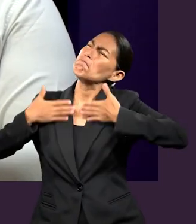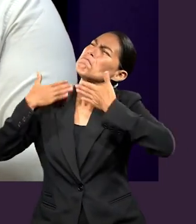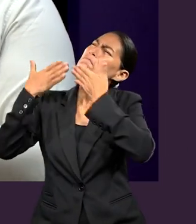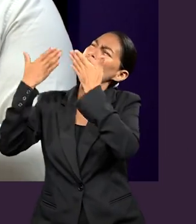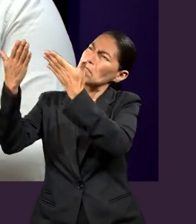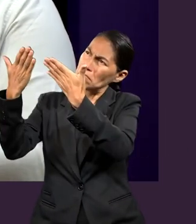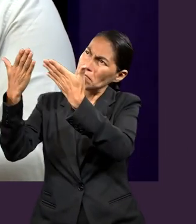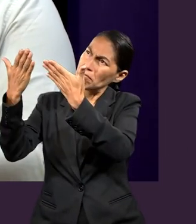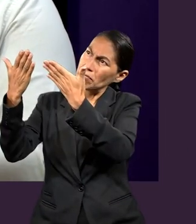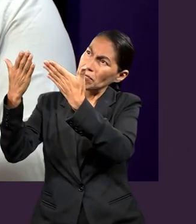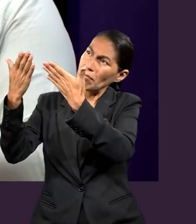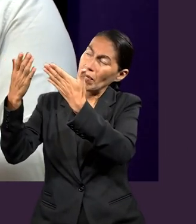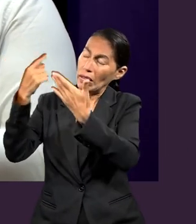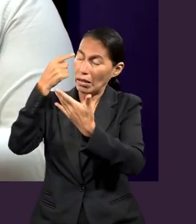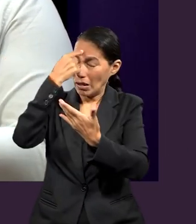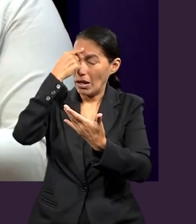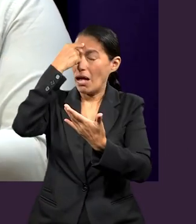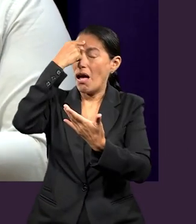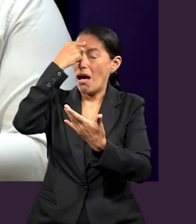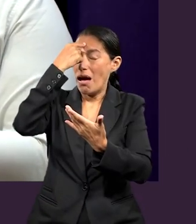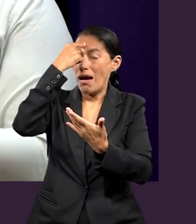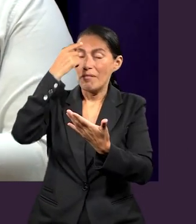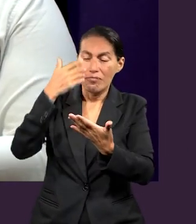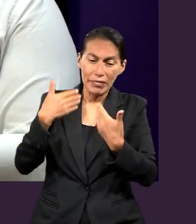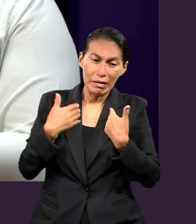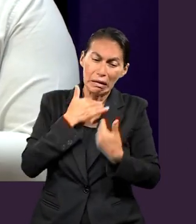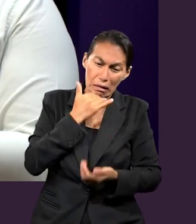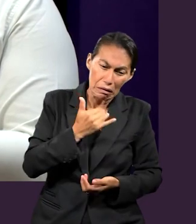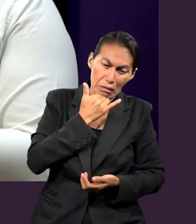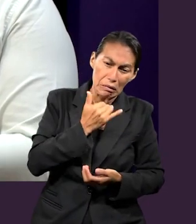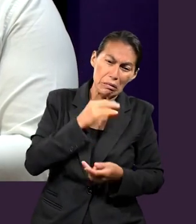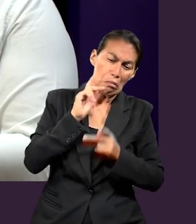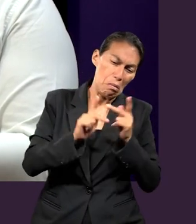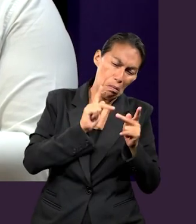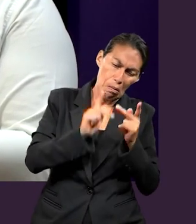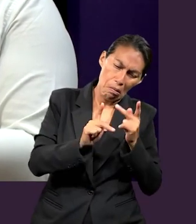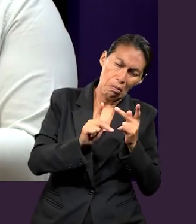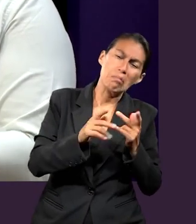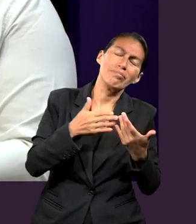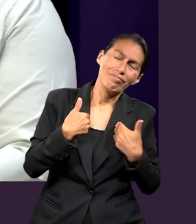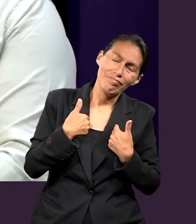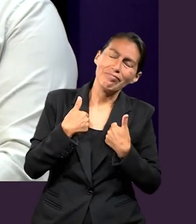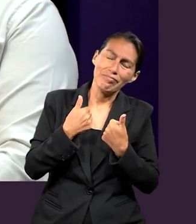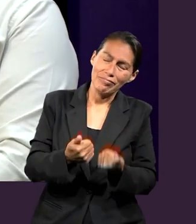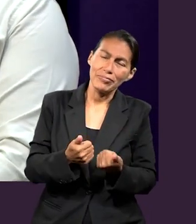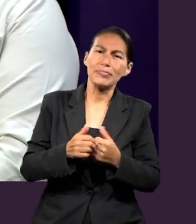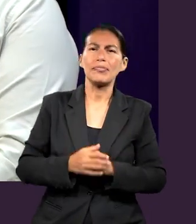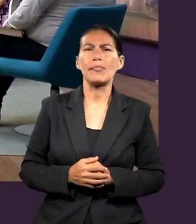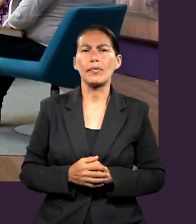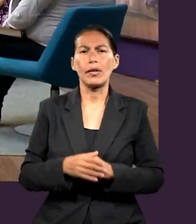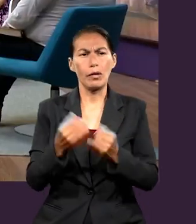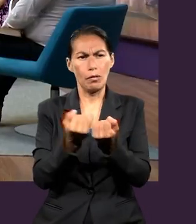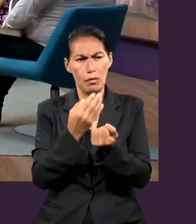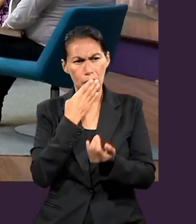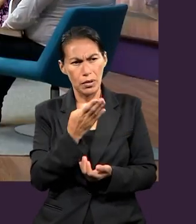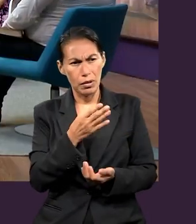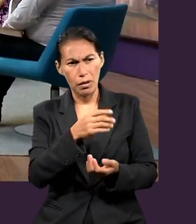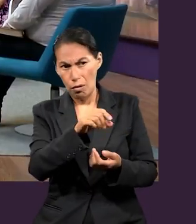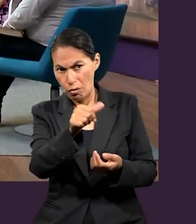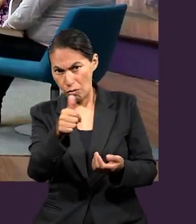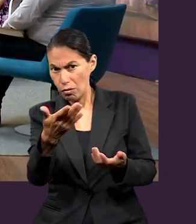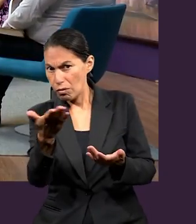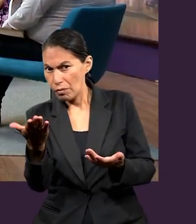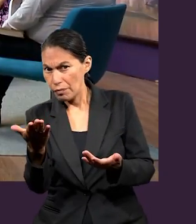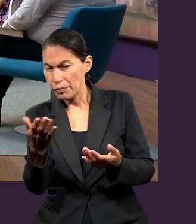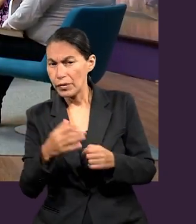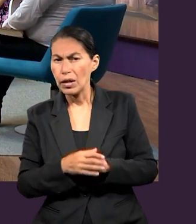momento, confiaba tanto en él, que se daba cuenta de sus errores y sus imperfecciones como ser humano. Muy bien. ¿Alguno